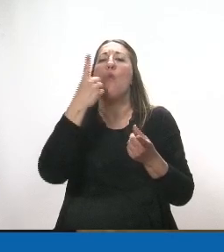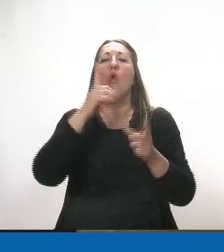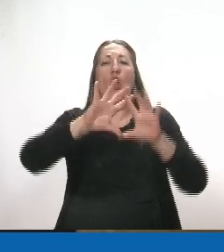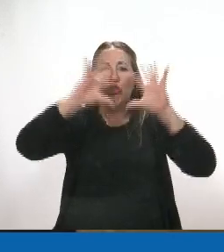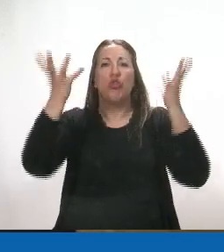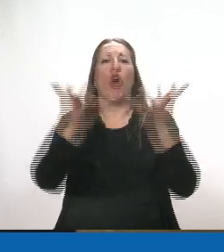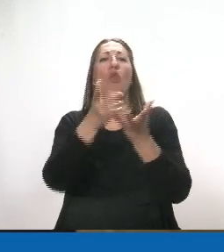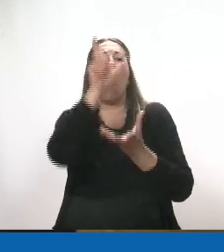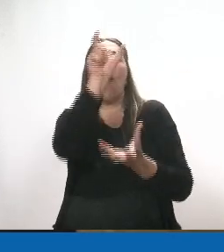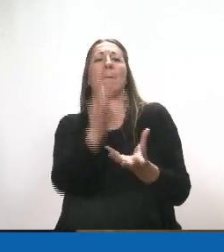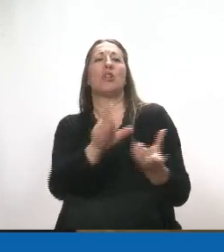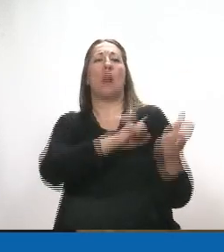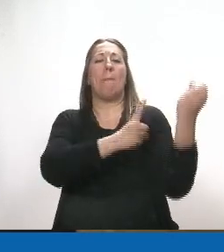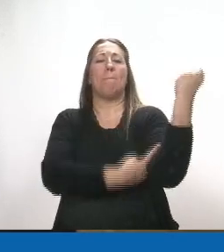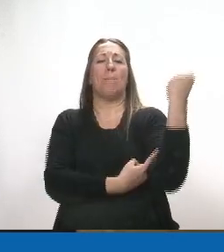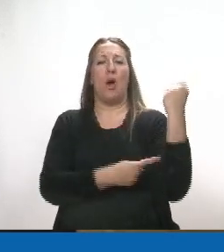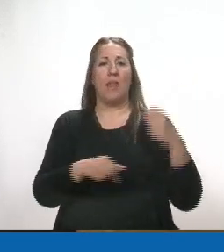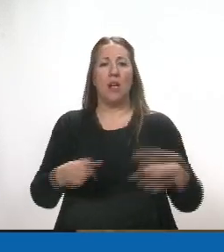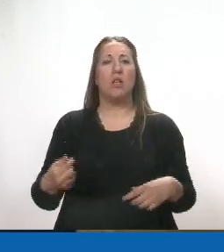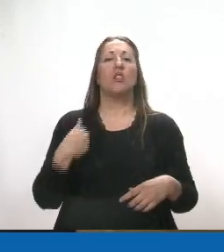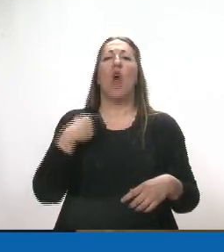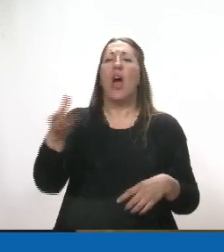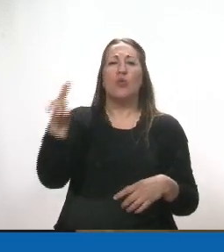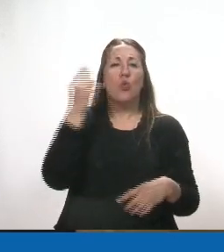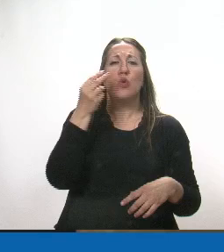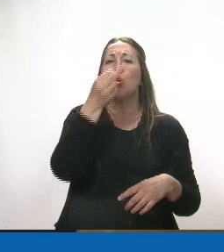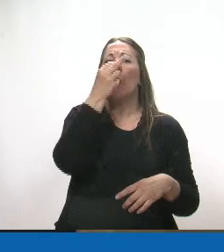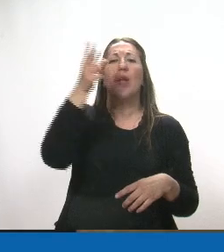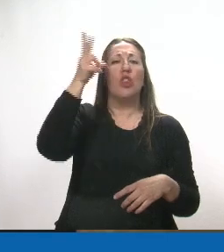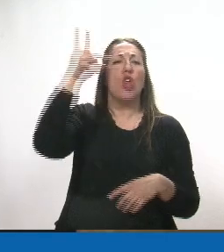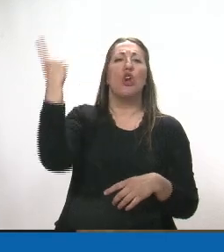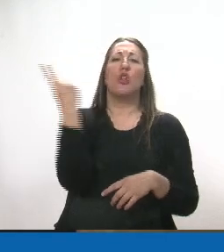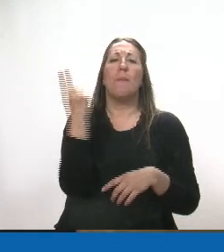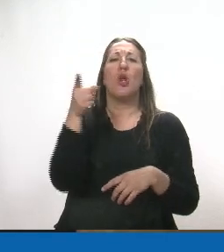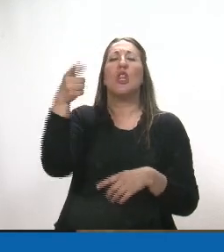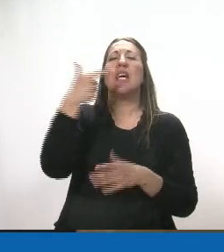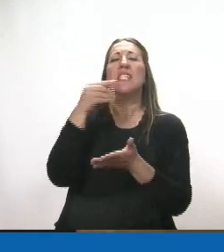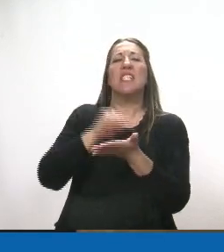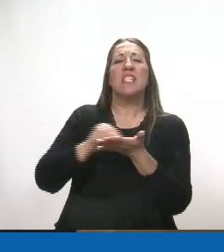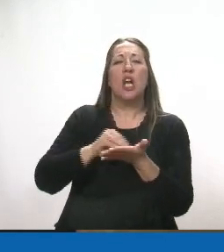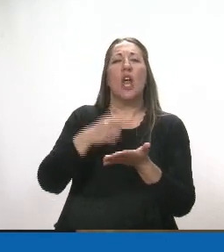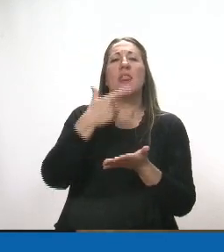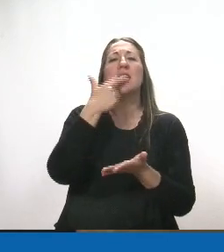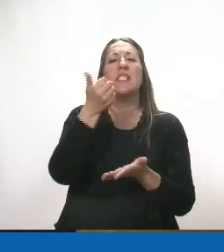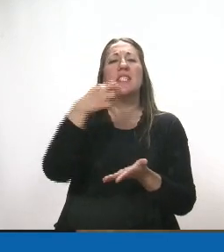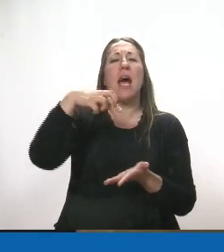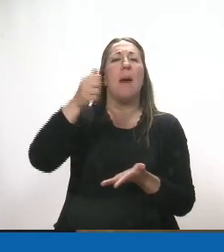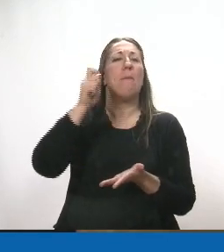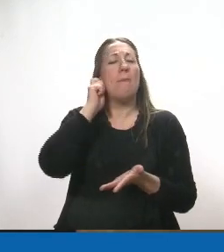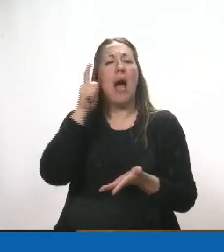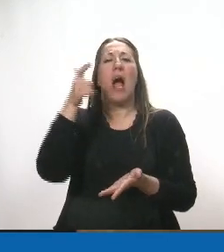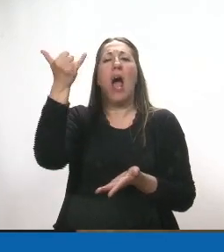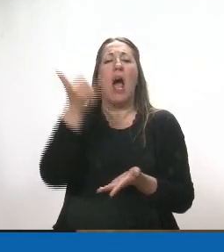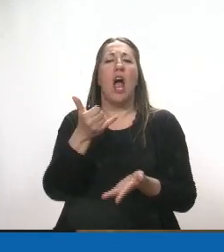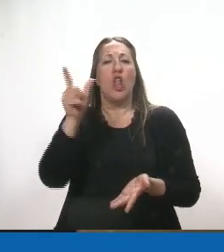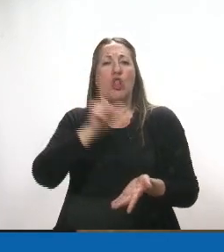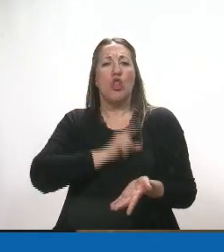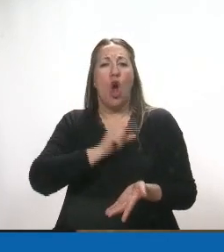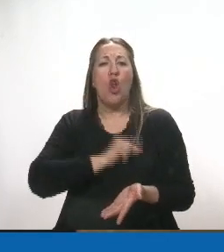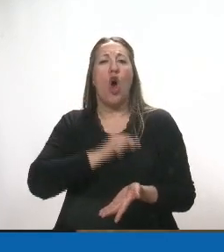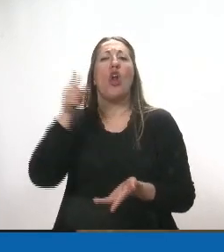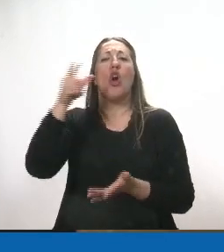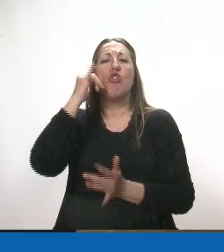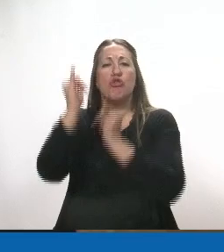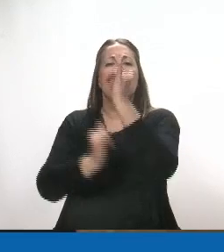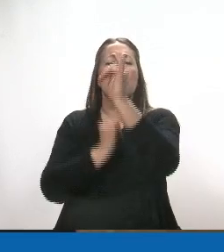Y después de haber escuchado 28 minutos a la senadora Zapag con todo el dolor a que ella se refería,